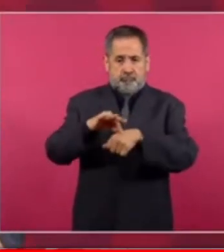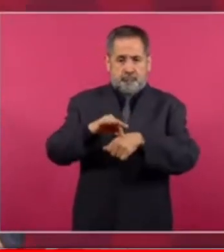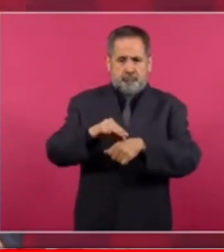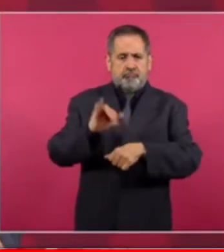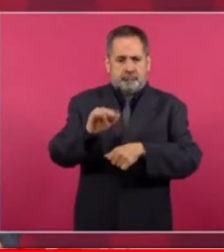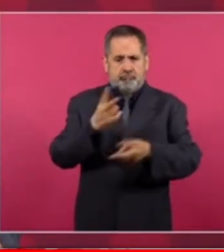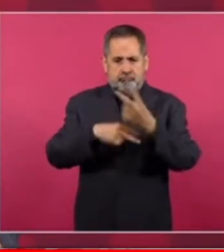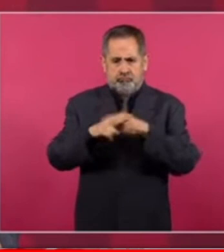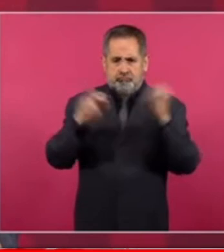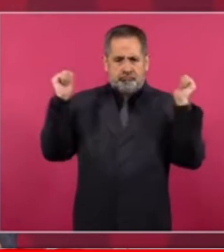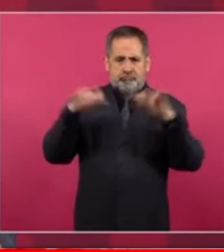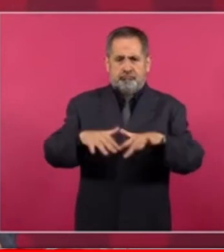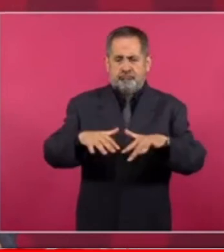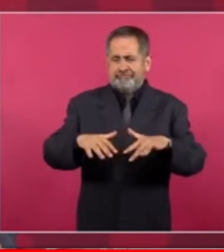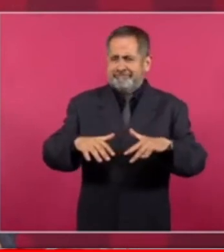va a llegar